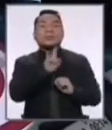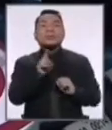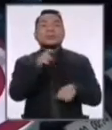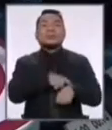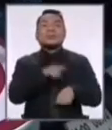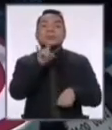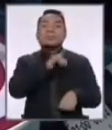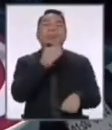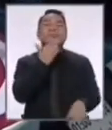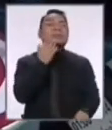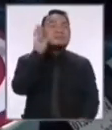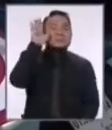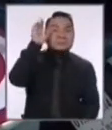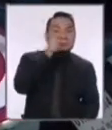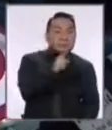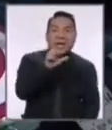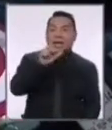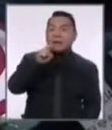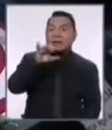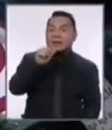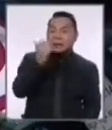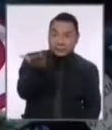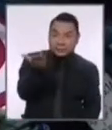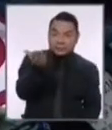utilizar su tiempo? Señora Arana.